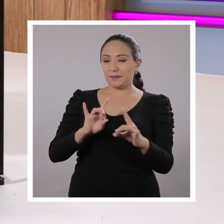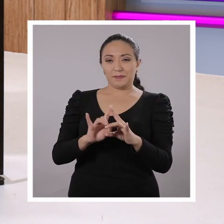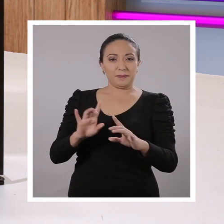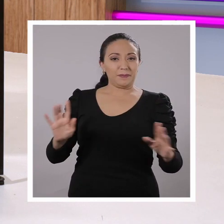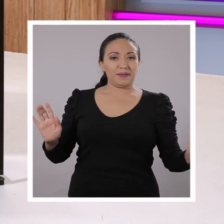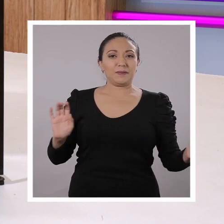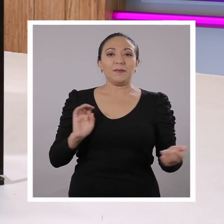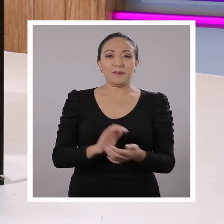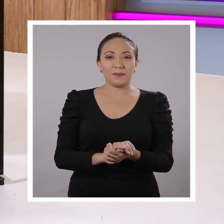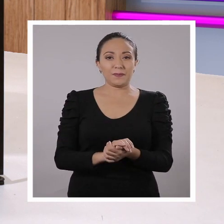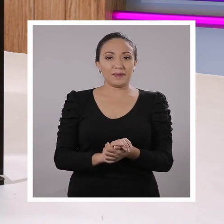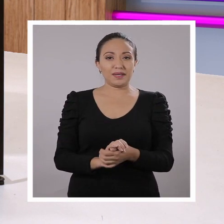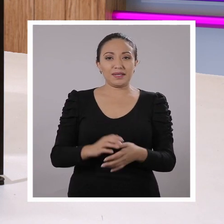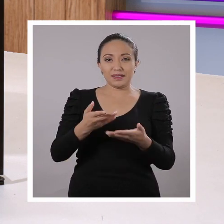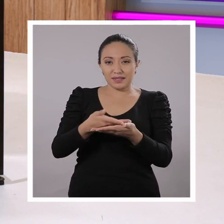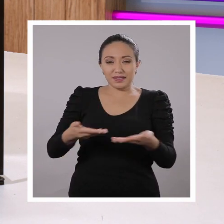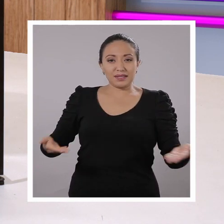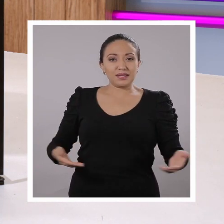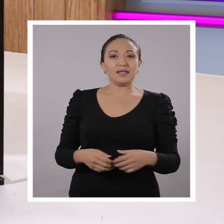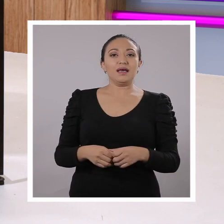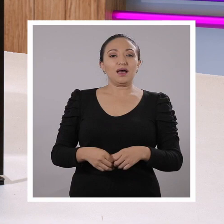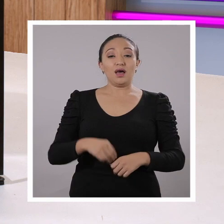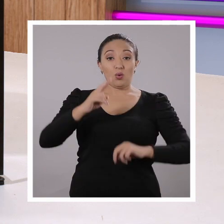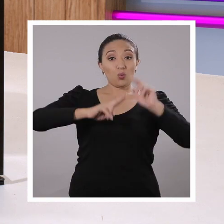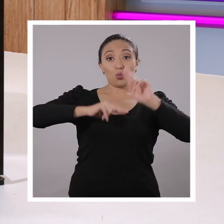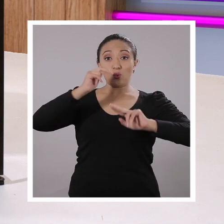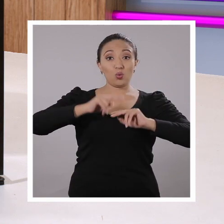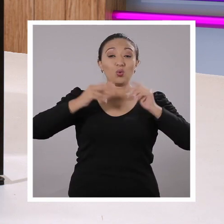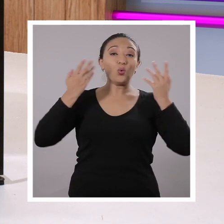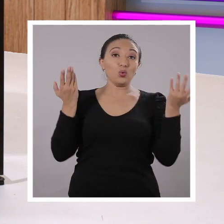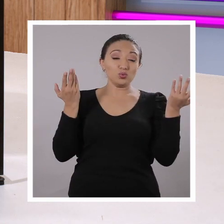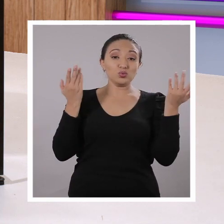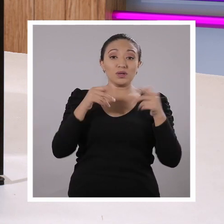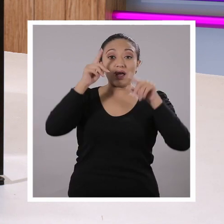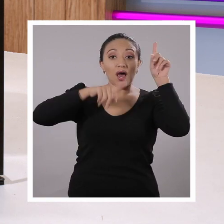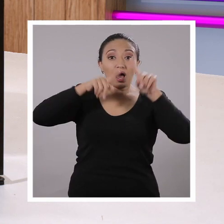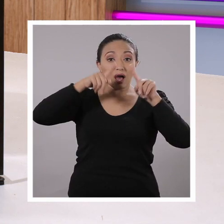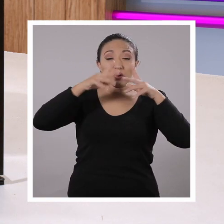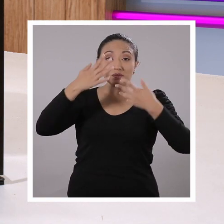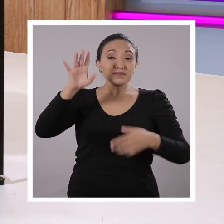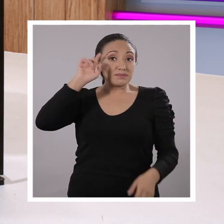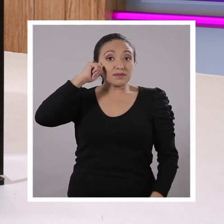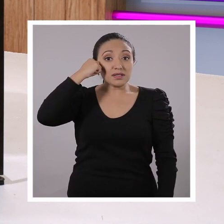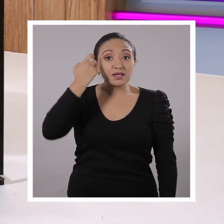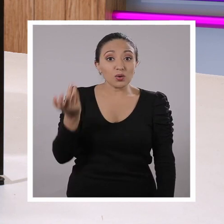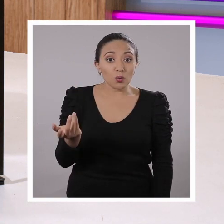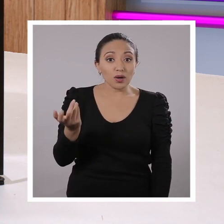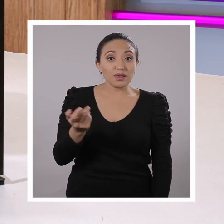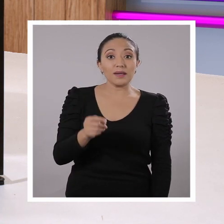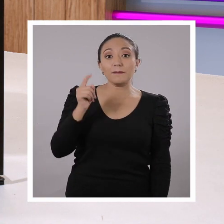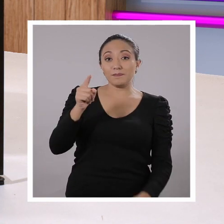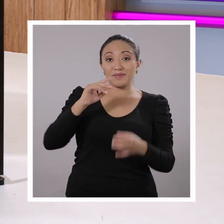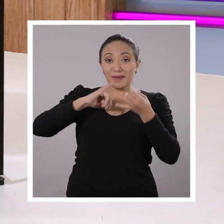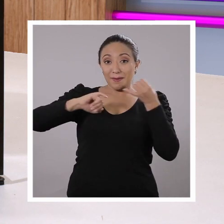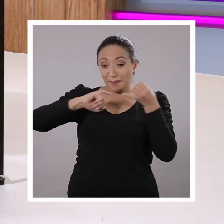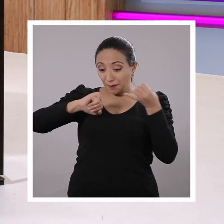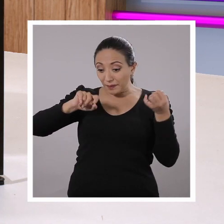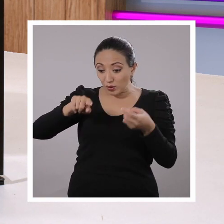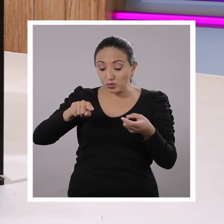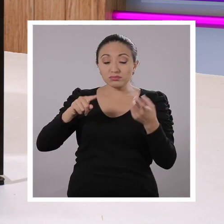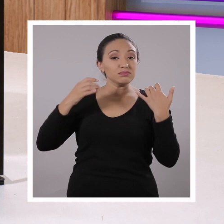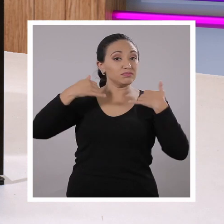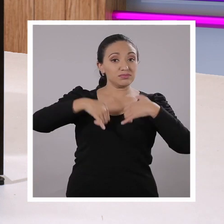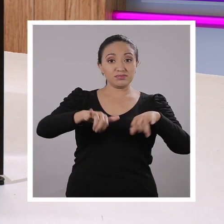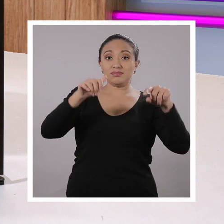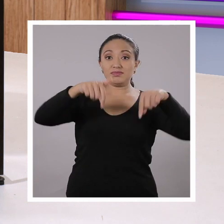espectacular. Salió perfecta. Y hemos logrado construir unas pequeñas figuras para recordar que el coronavirus sigue